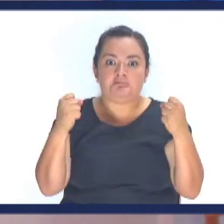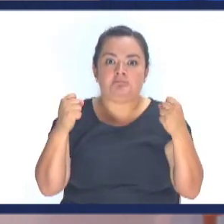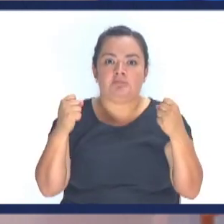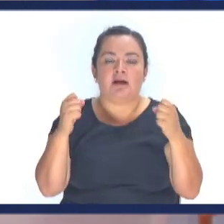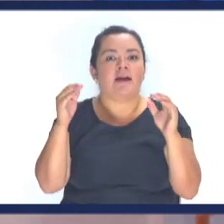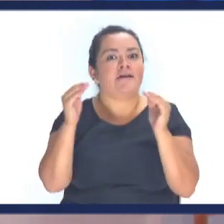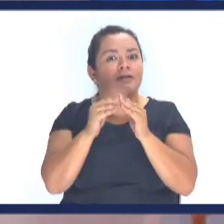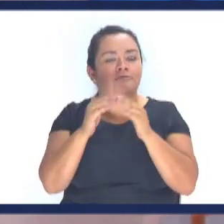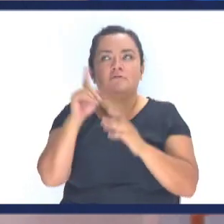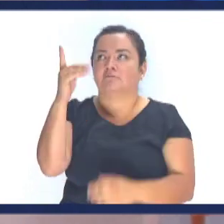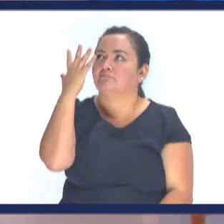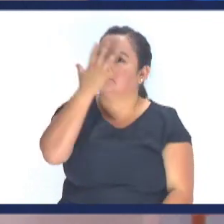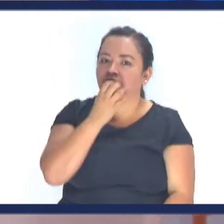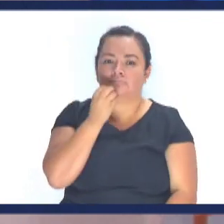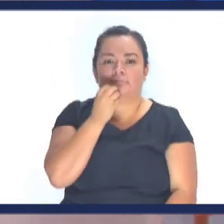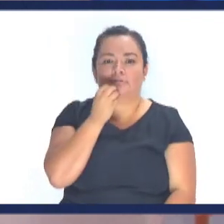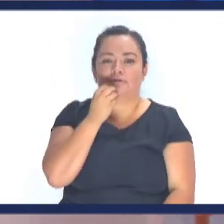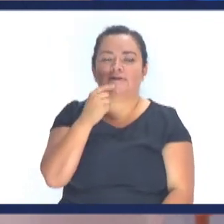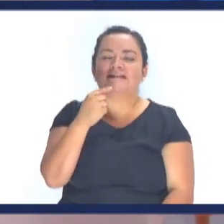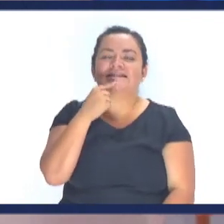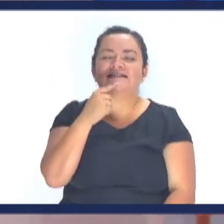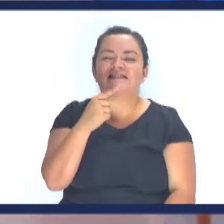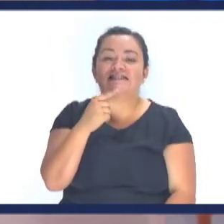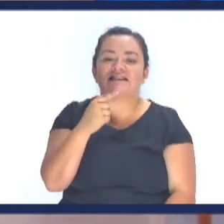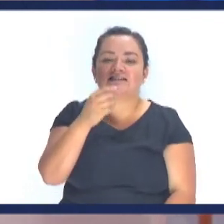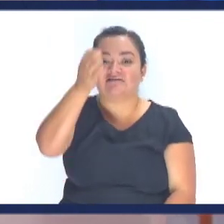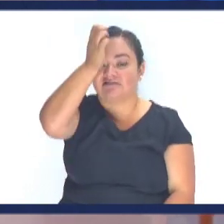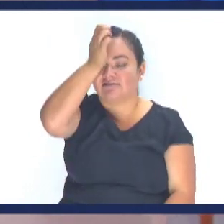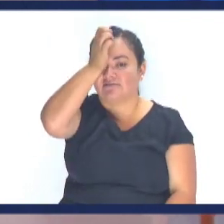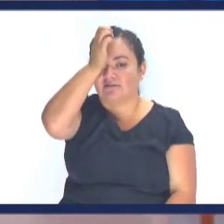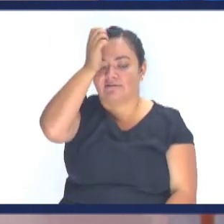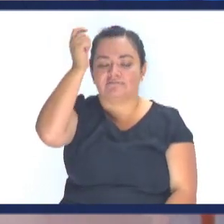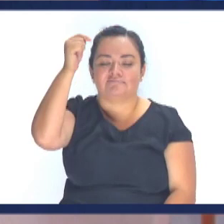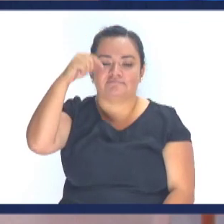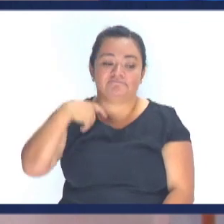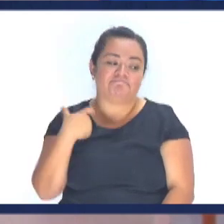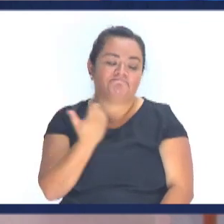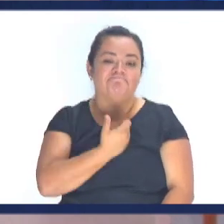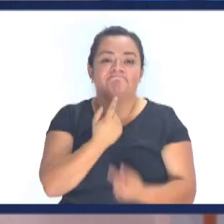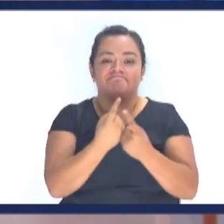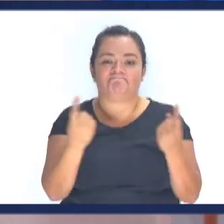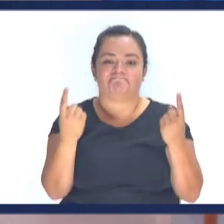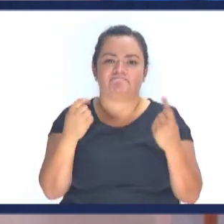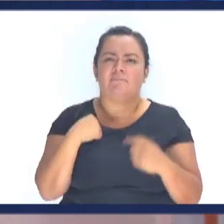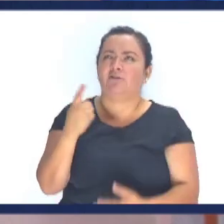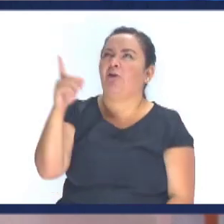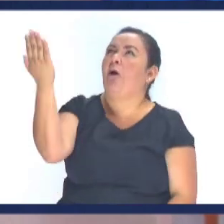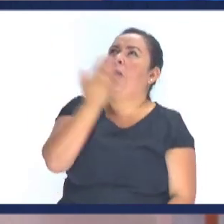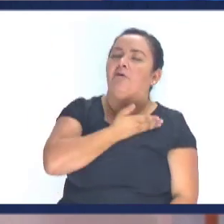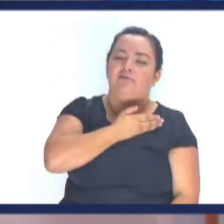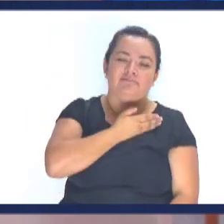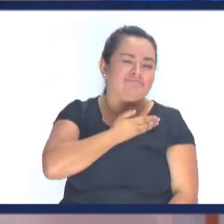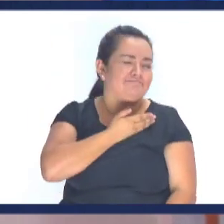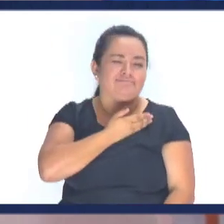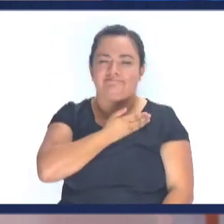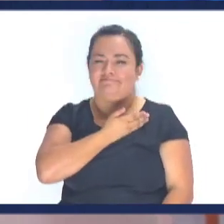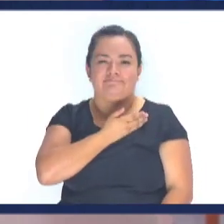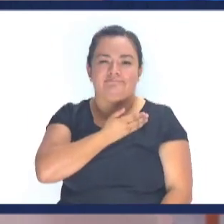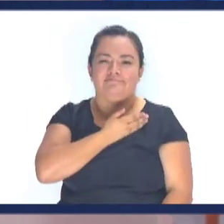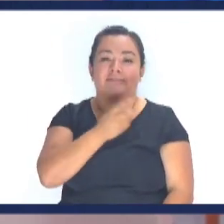Vuelve a cerrar Así es Dios De lindo Quien comenzó a jugar Con la creación El hombre Entonces porque vienen A meterme a Dios Donde Dios no está